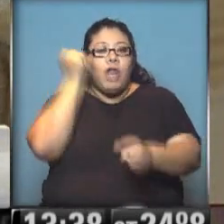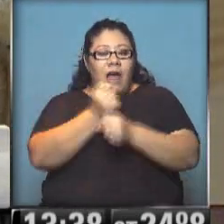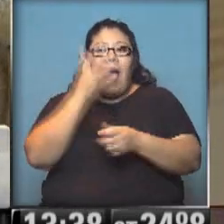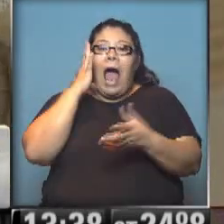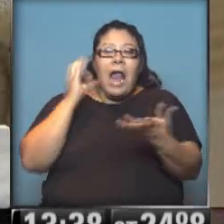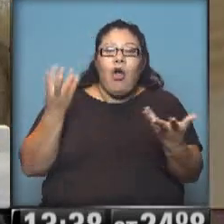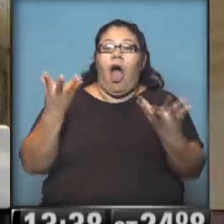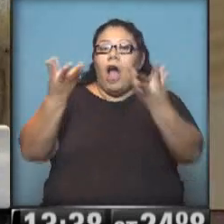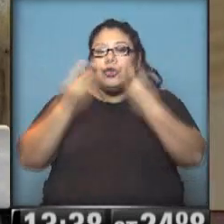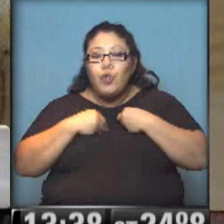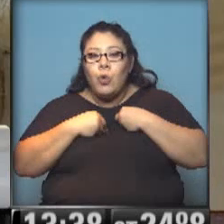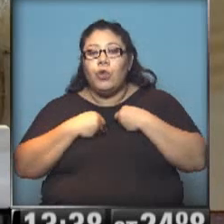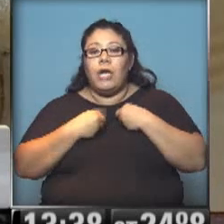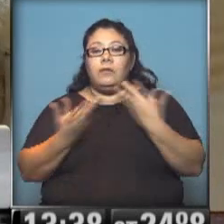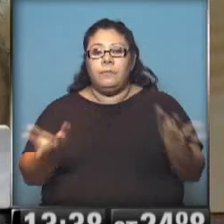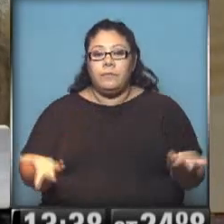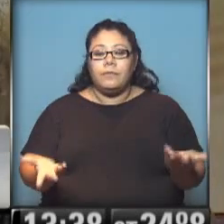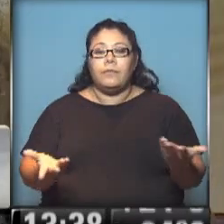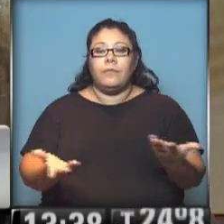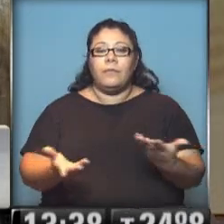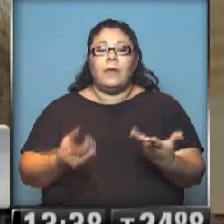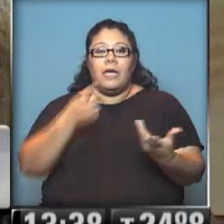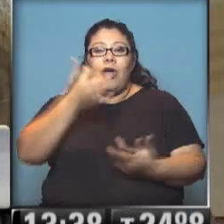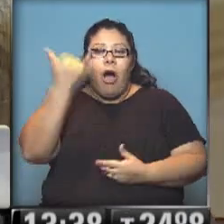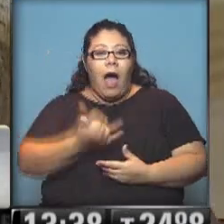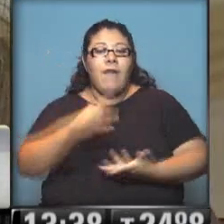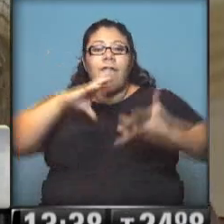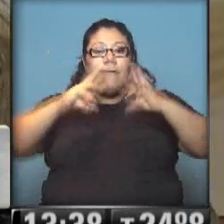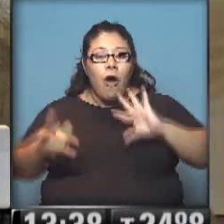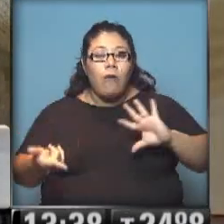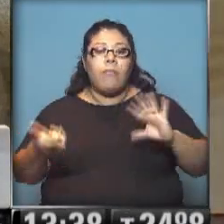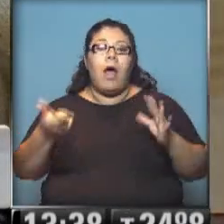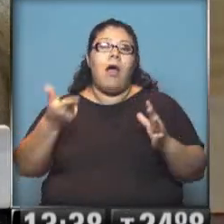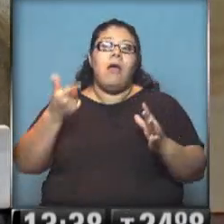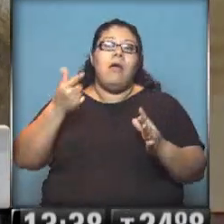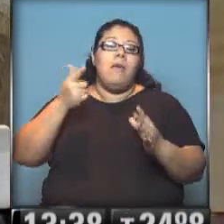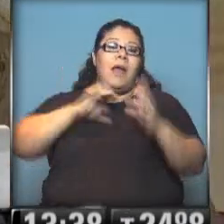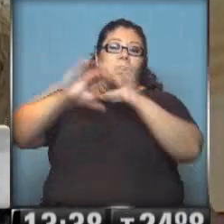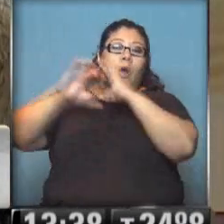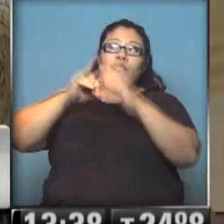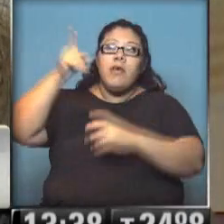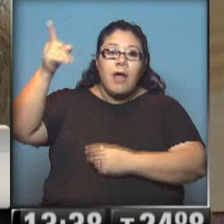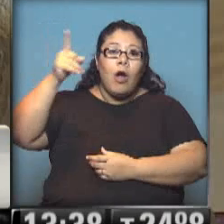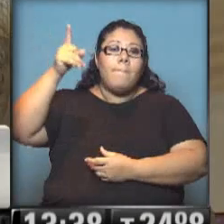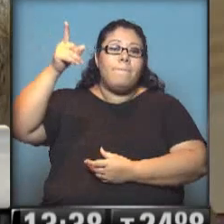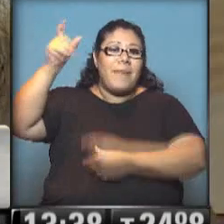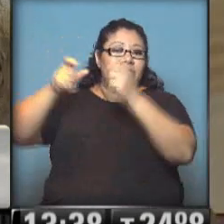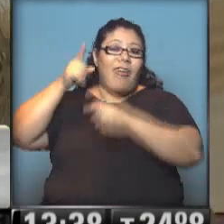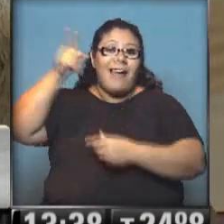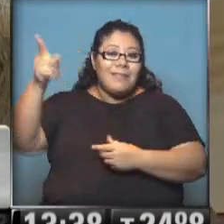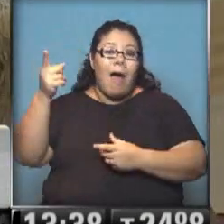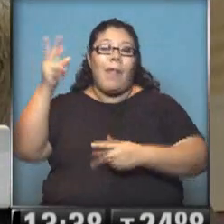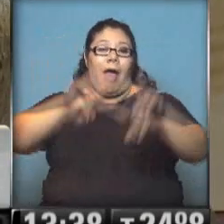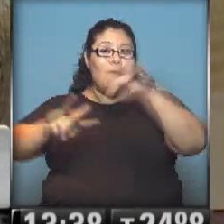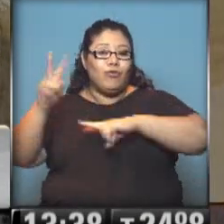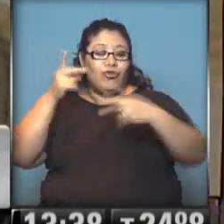tienen los medios para que se comuniquen con personas que uno no puede llegar, imposible